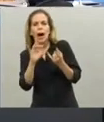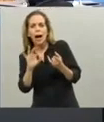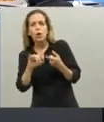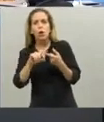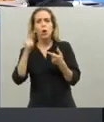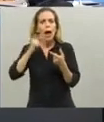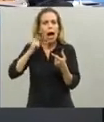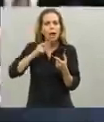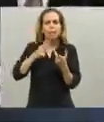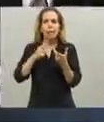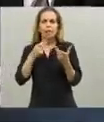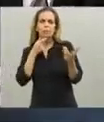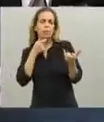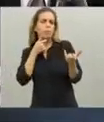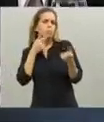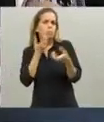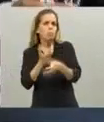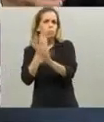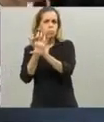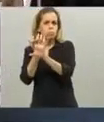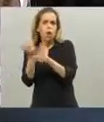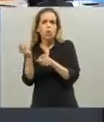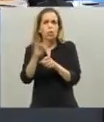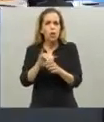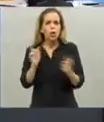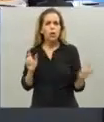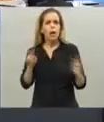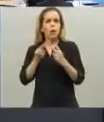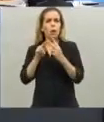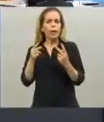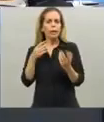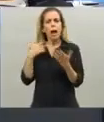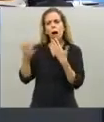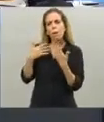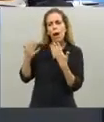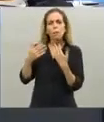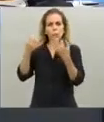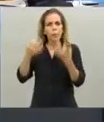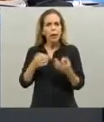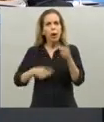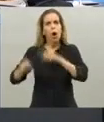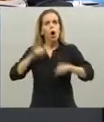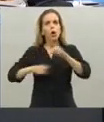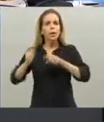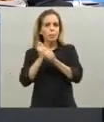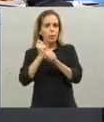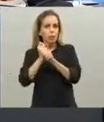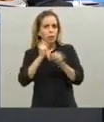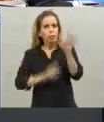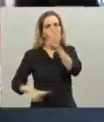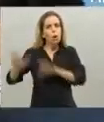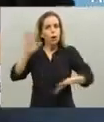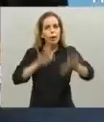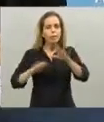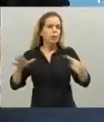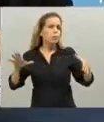hablamos todos los días, la verdad que hay mucha y muy buena coordinación que obviamente es lo que corresponde ante la situación que vivimos.